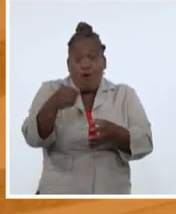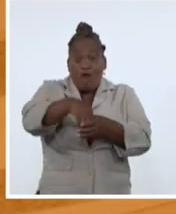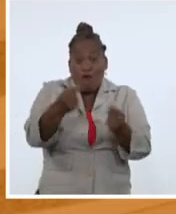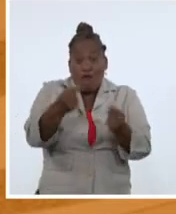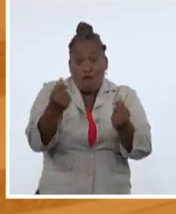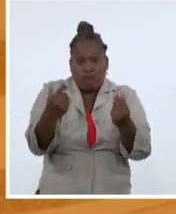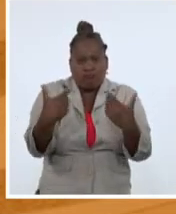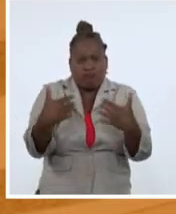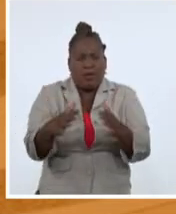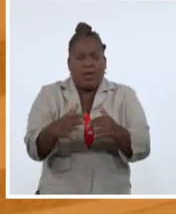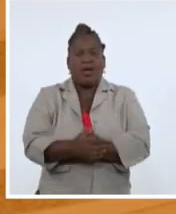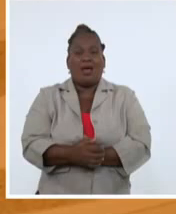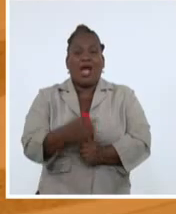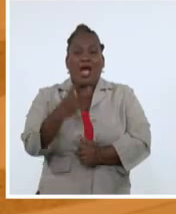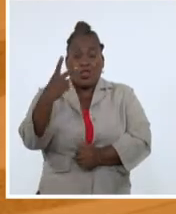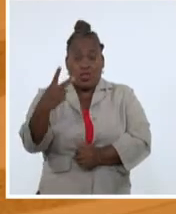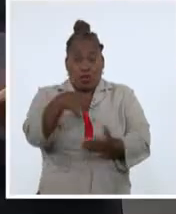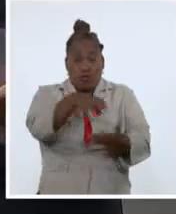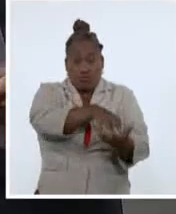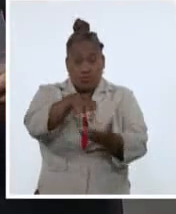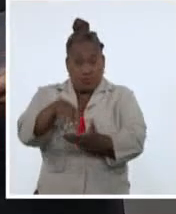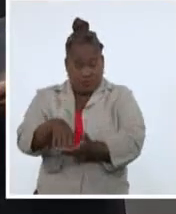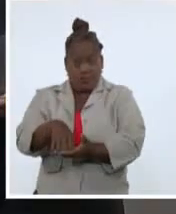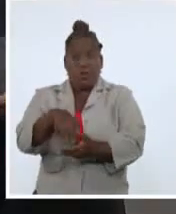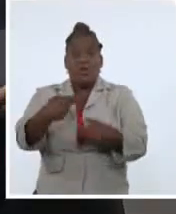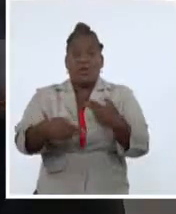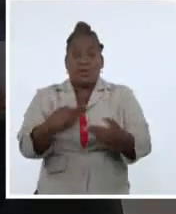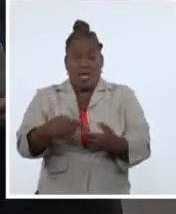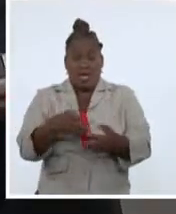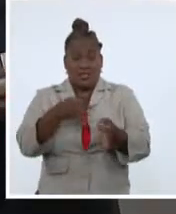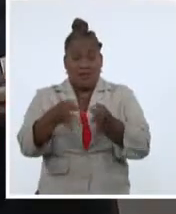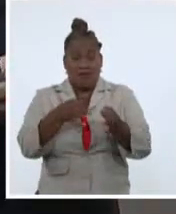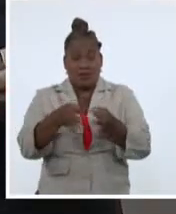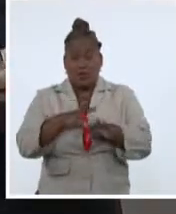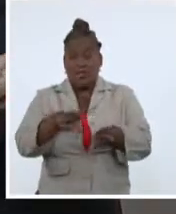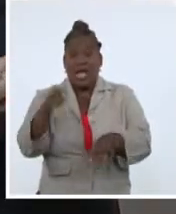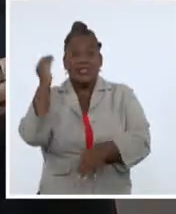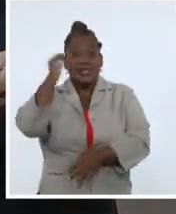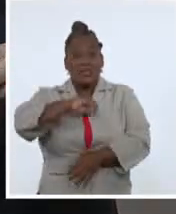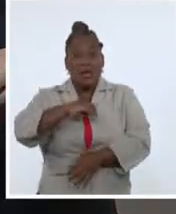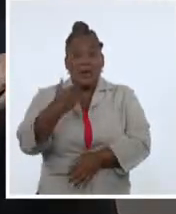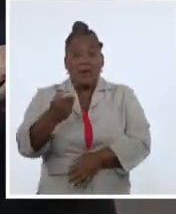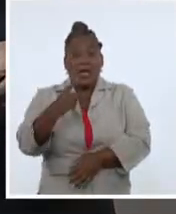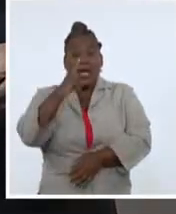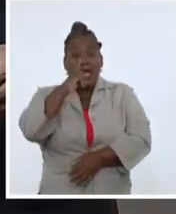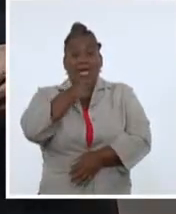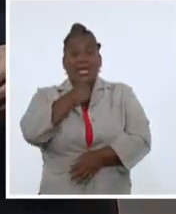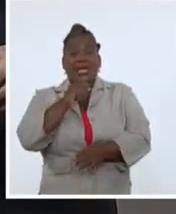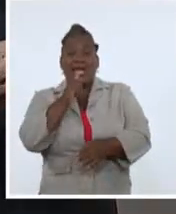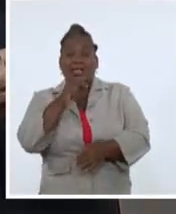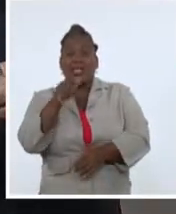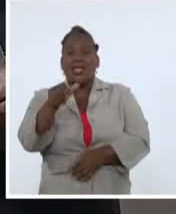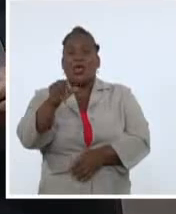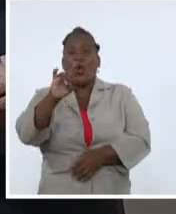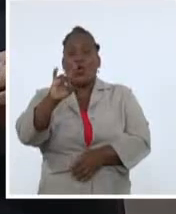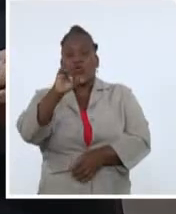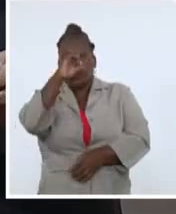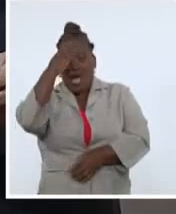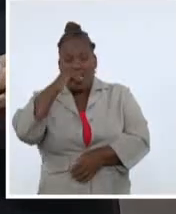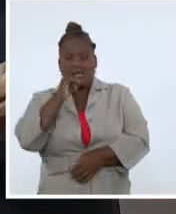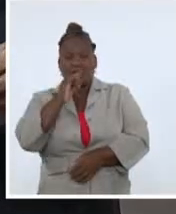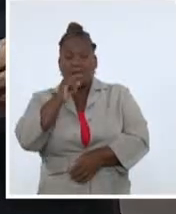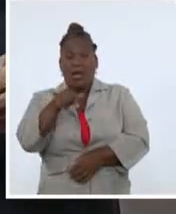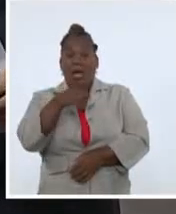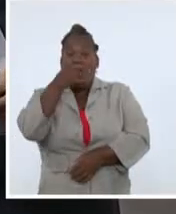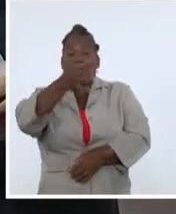Dos instituciones emblemáticas que realizan esta función son las ya conocidas, NET y la USAID. Mencionó también